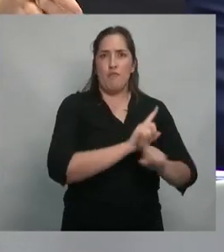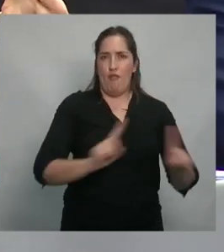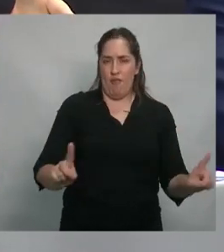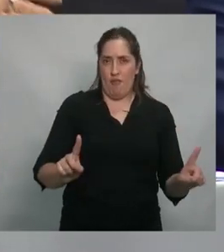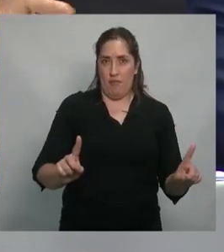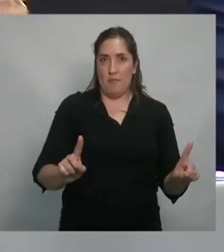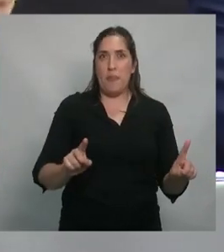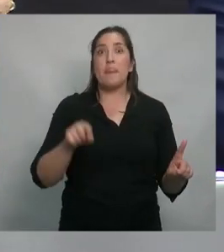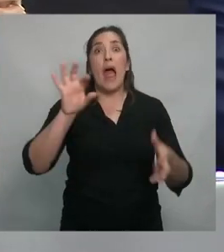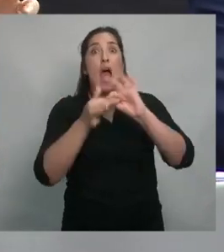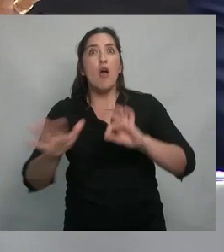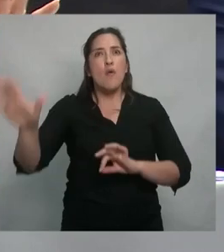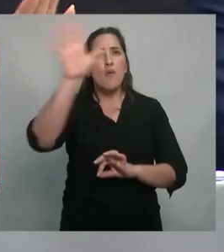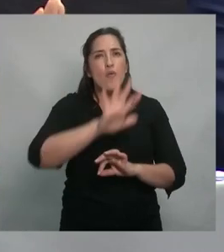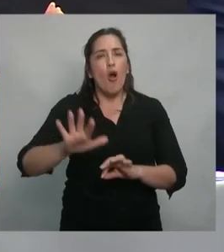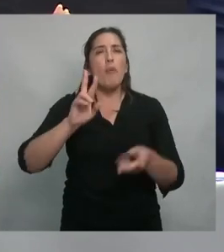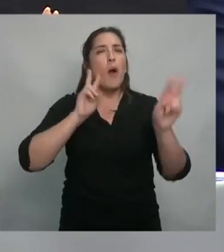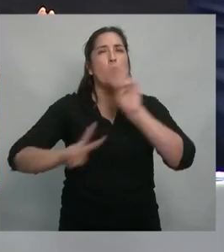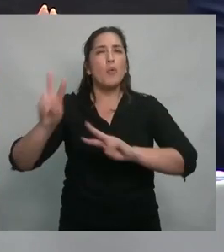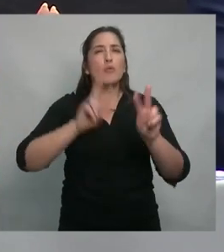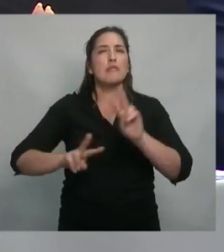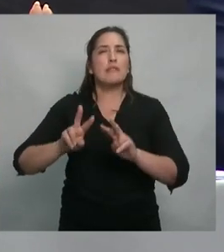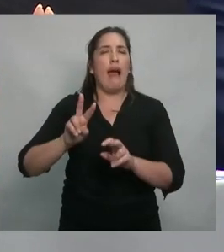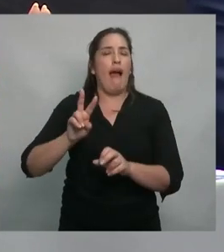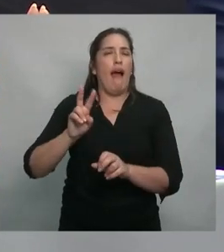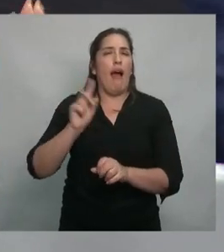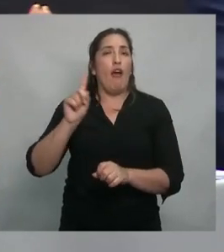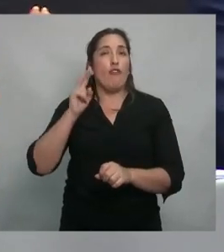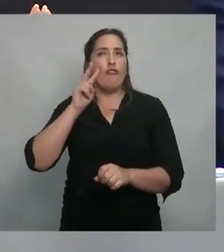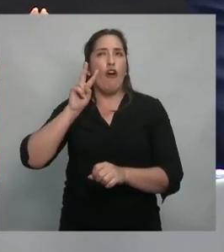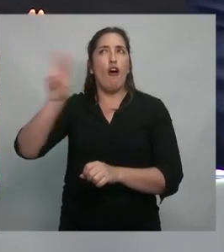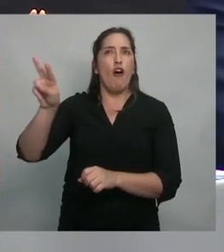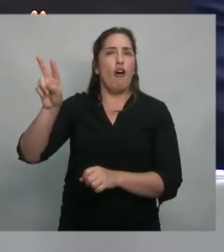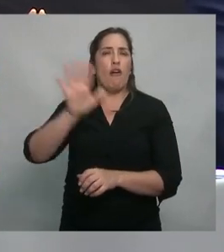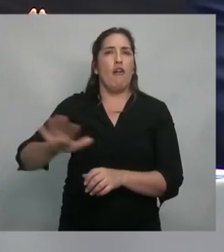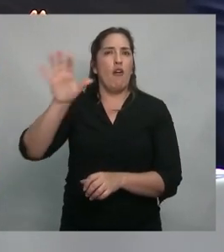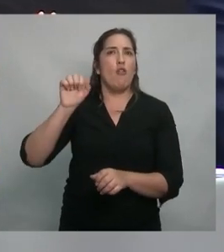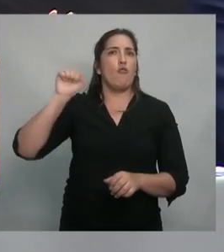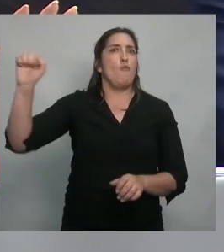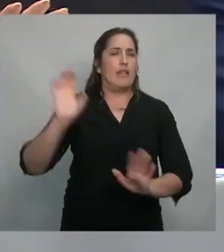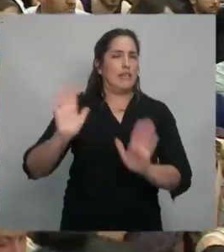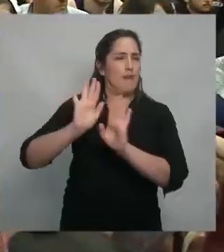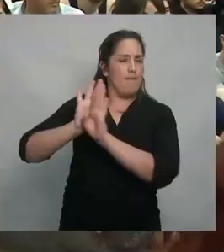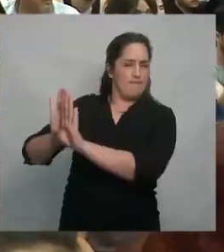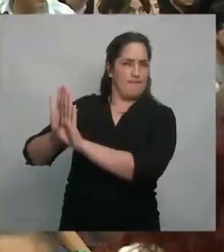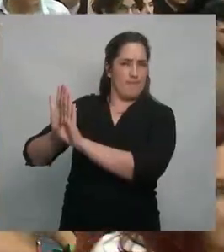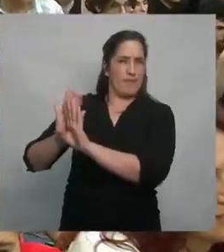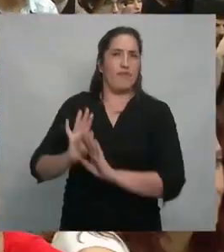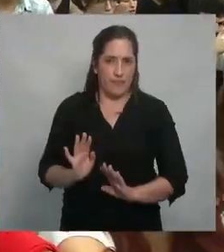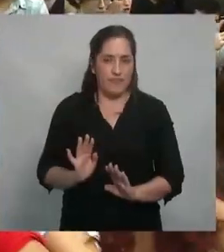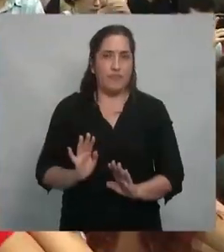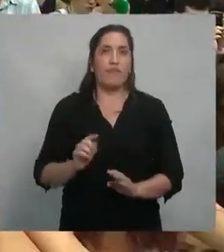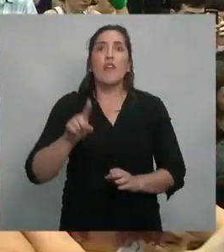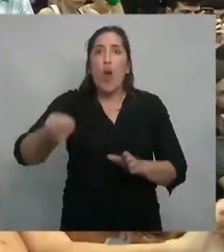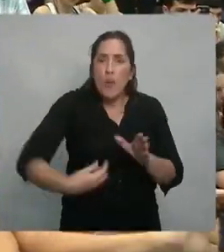el Estado de bienestar, una suerte de tapón frente al oso comunista. El Estado de bienestar